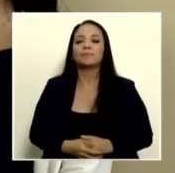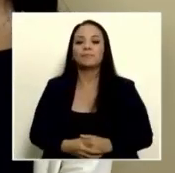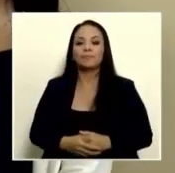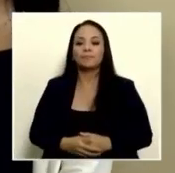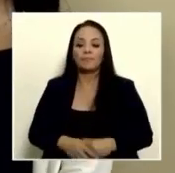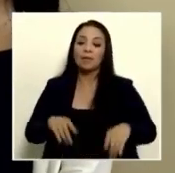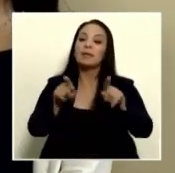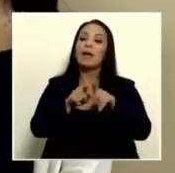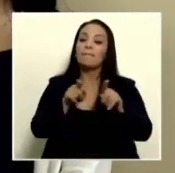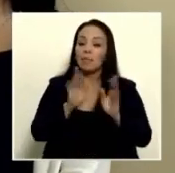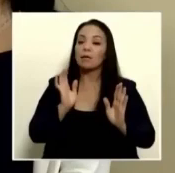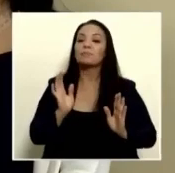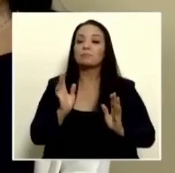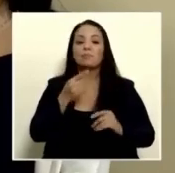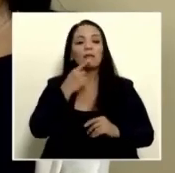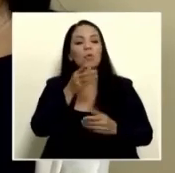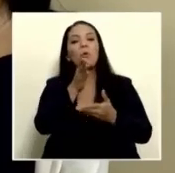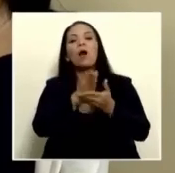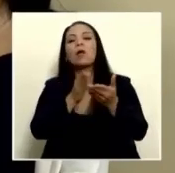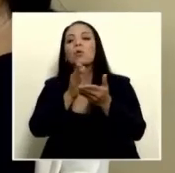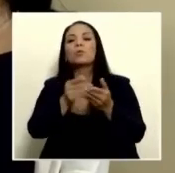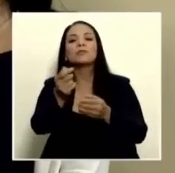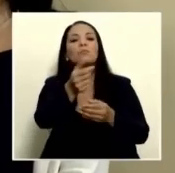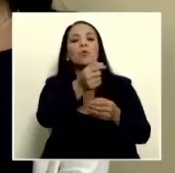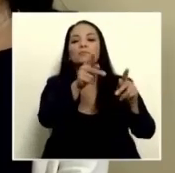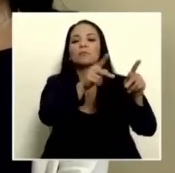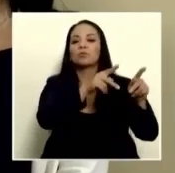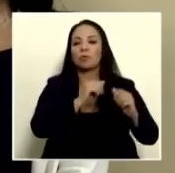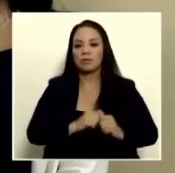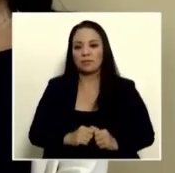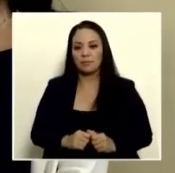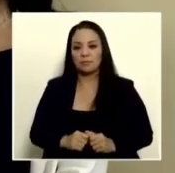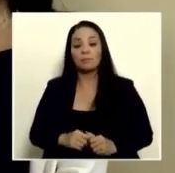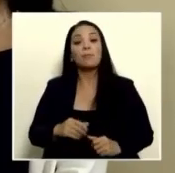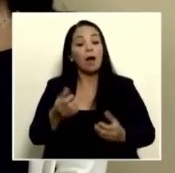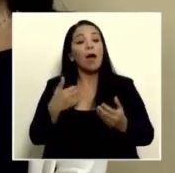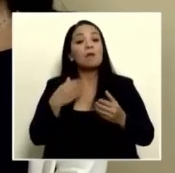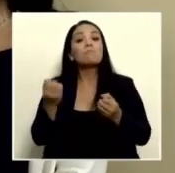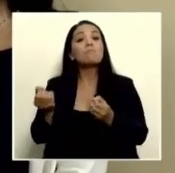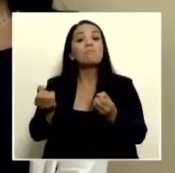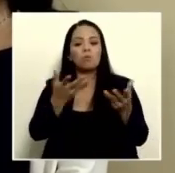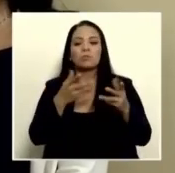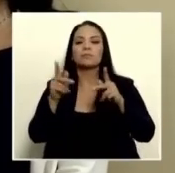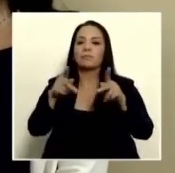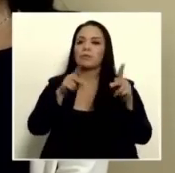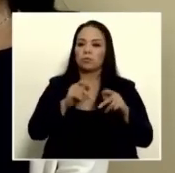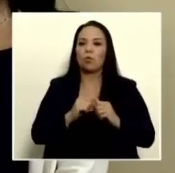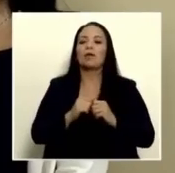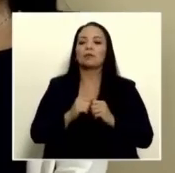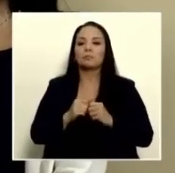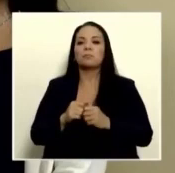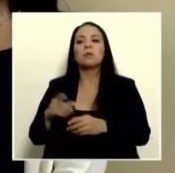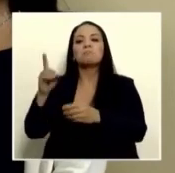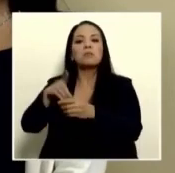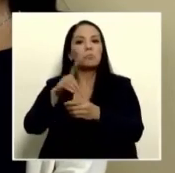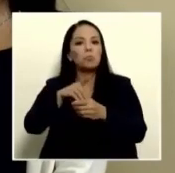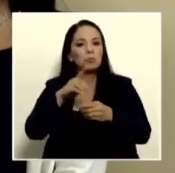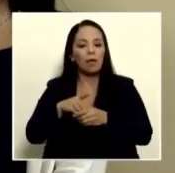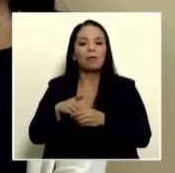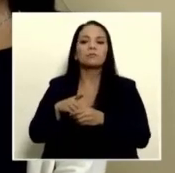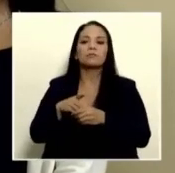para algunos pocos algunos pocos porque la mayoría han sido coherentes diputados que han dicho